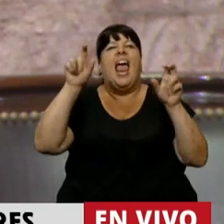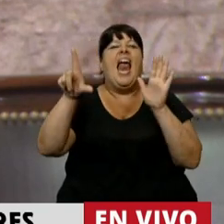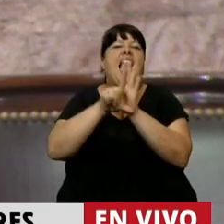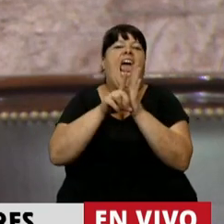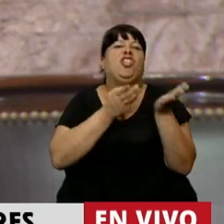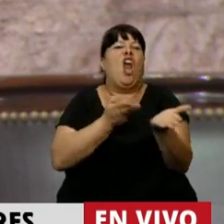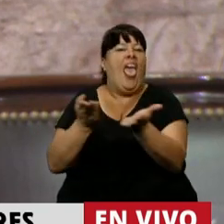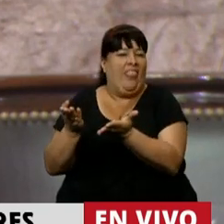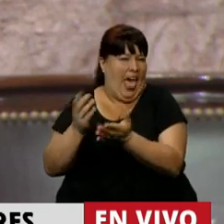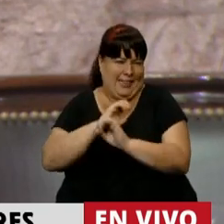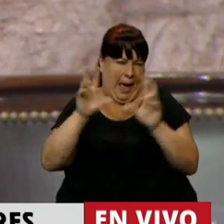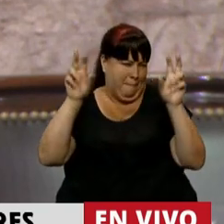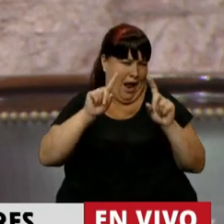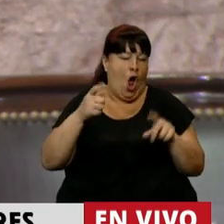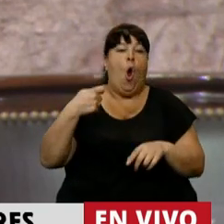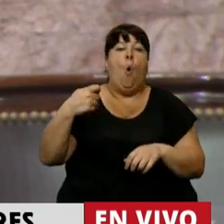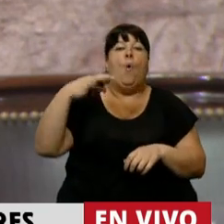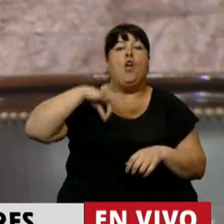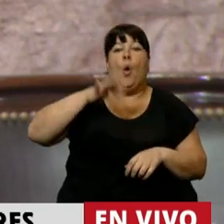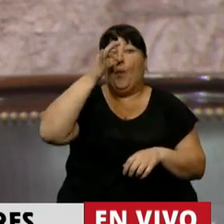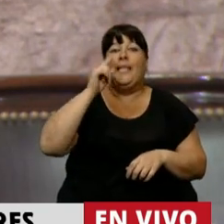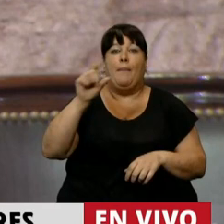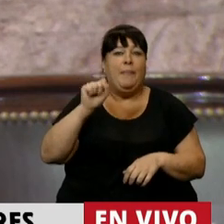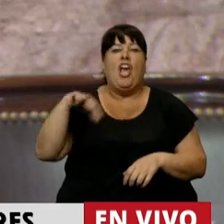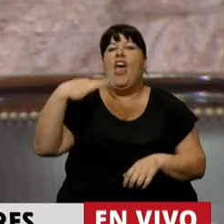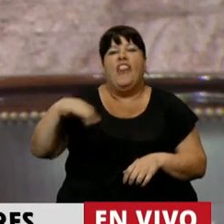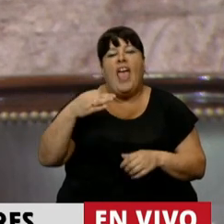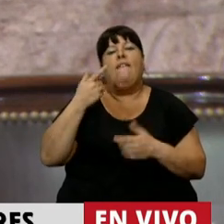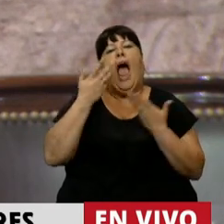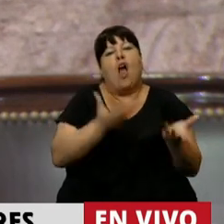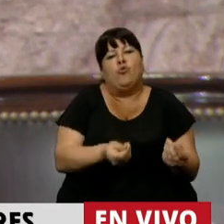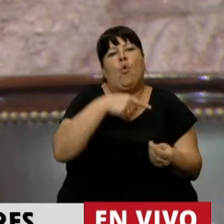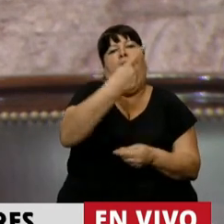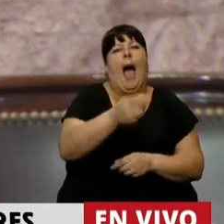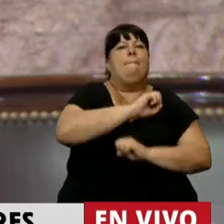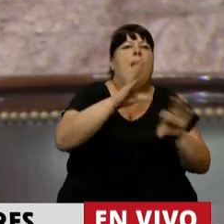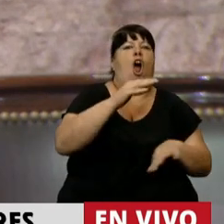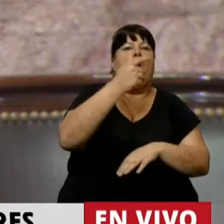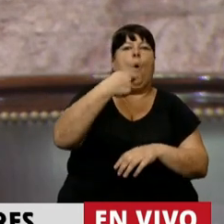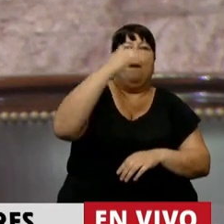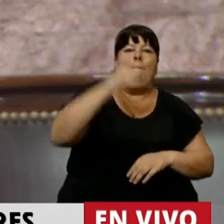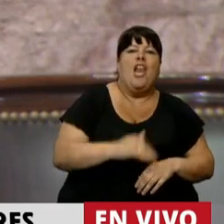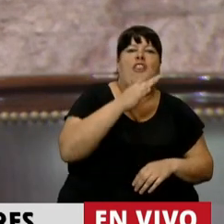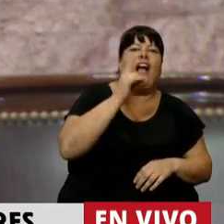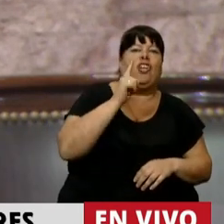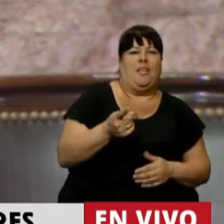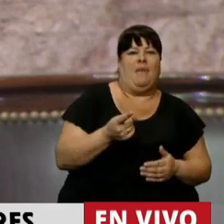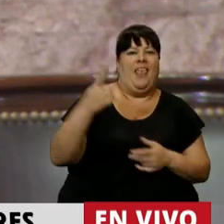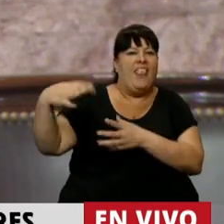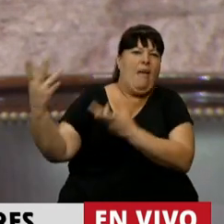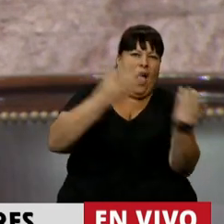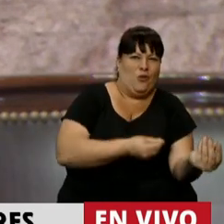ley de solidaridad que el jubilado que cobraba 20 mil pesos tenía que ser solidario con el que estaba aún peor, que cobraba 14 mil.